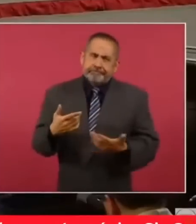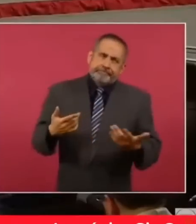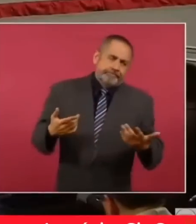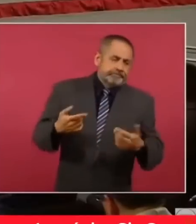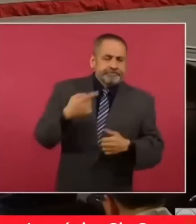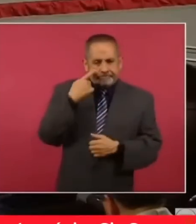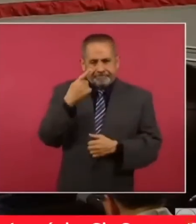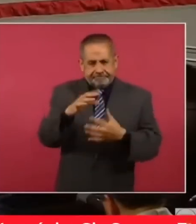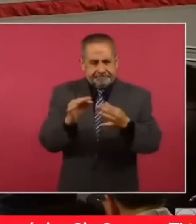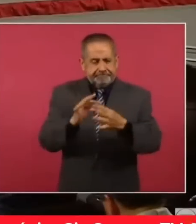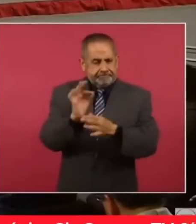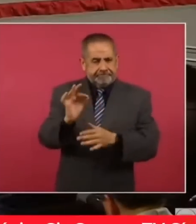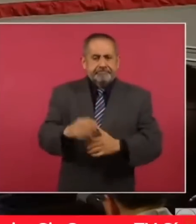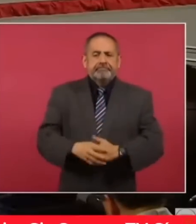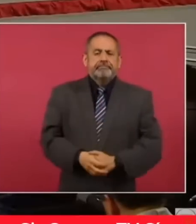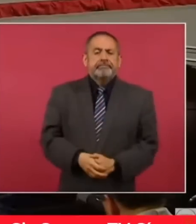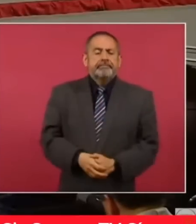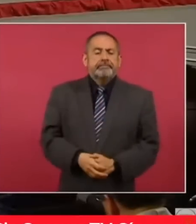a verlo.